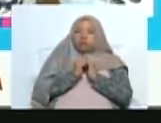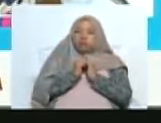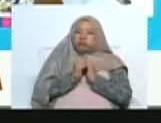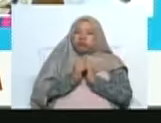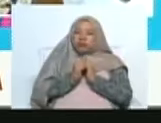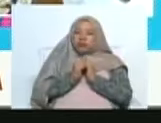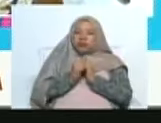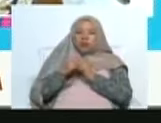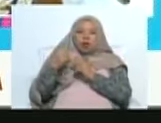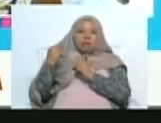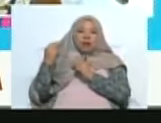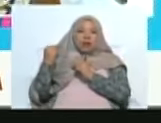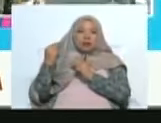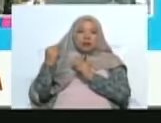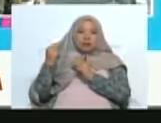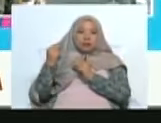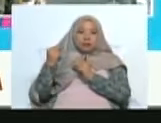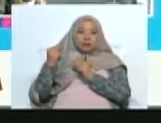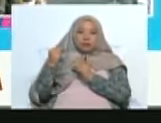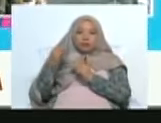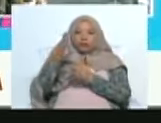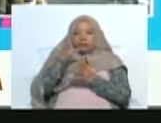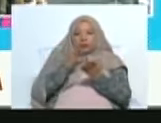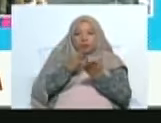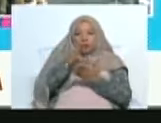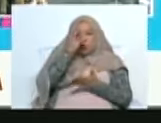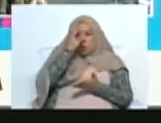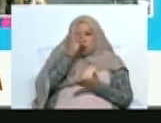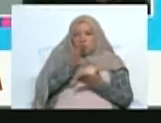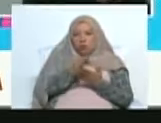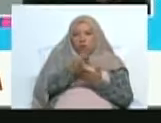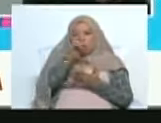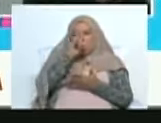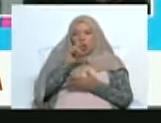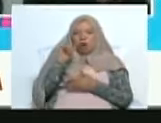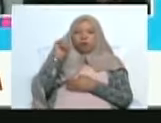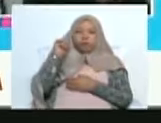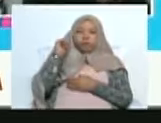fe que hemos tenido en muchos años